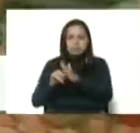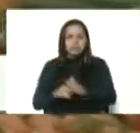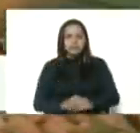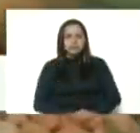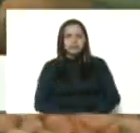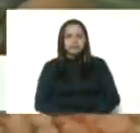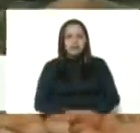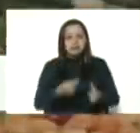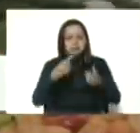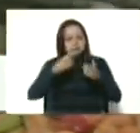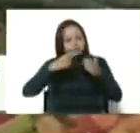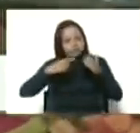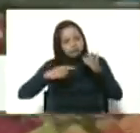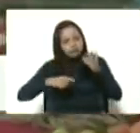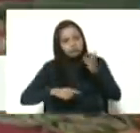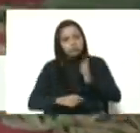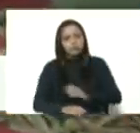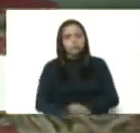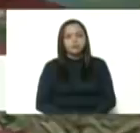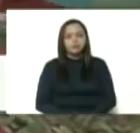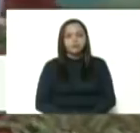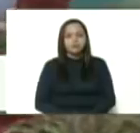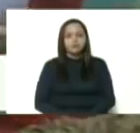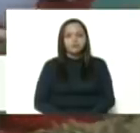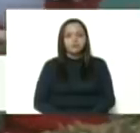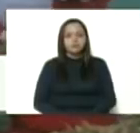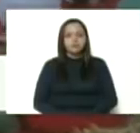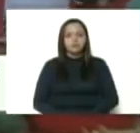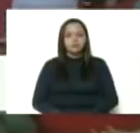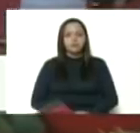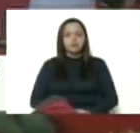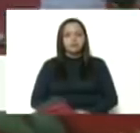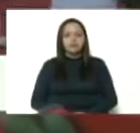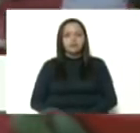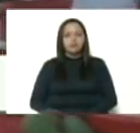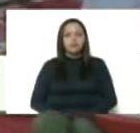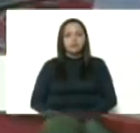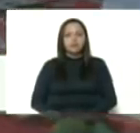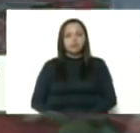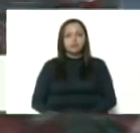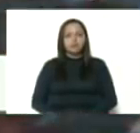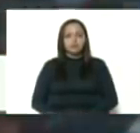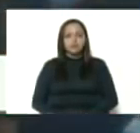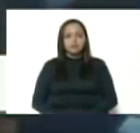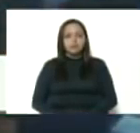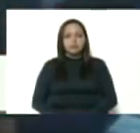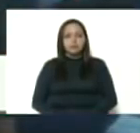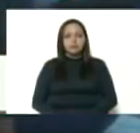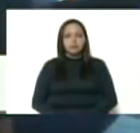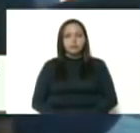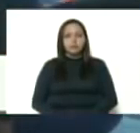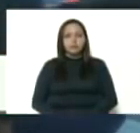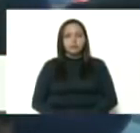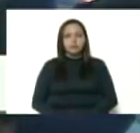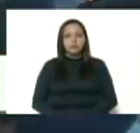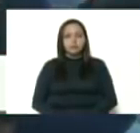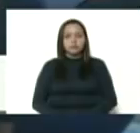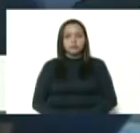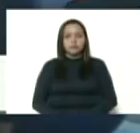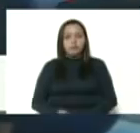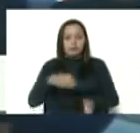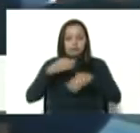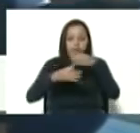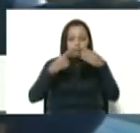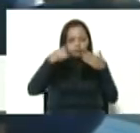Poligonal 1. Primitivo de Jesús, Poligonal 2. de Primaveral, Mamón Mijao, La Julia, El Indio, La Ceiba y